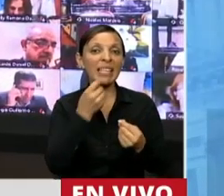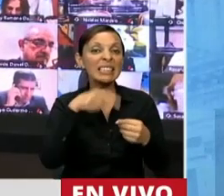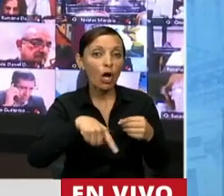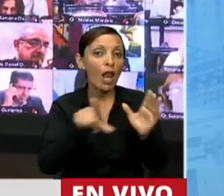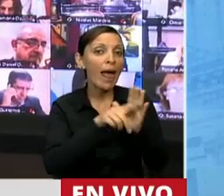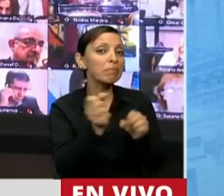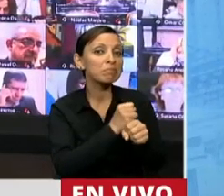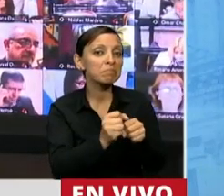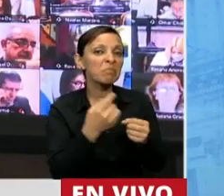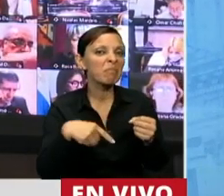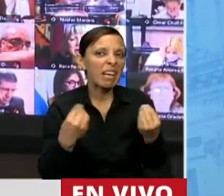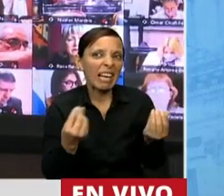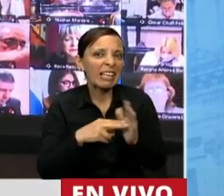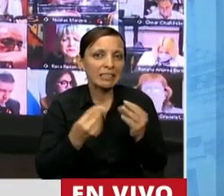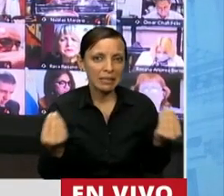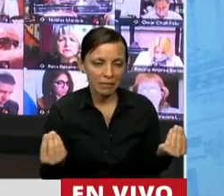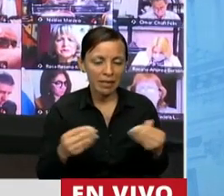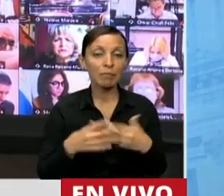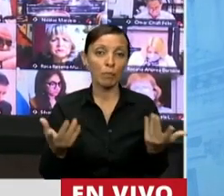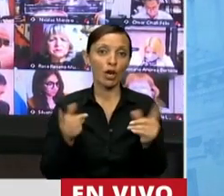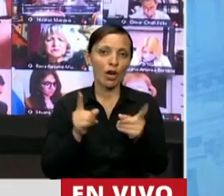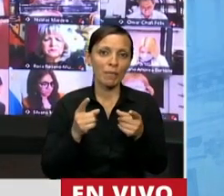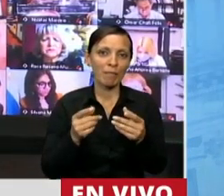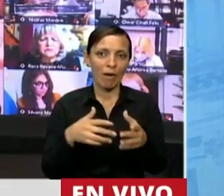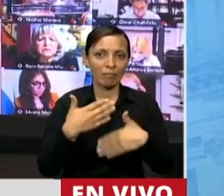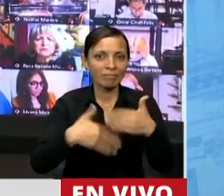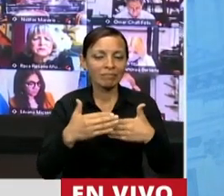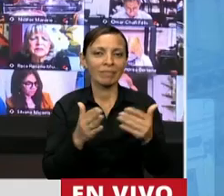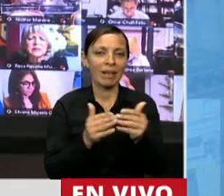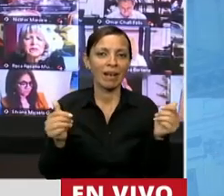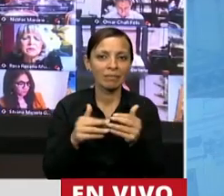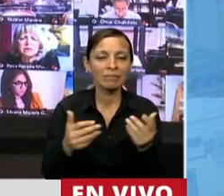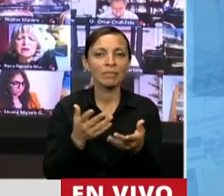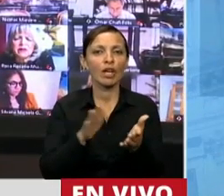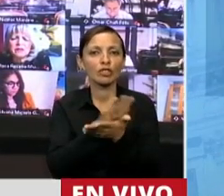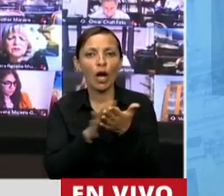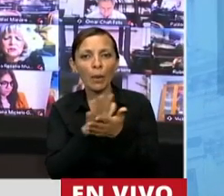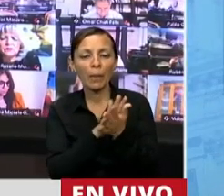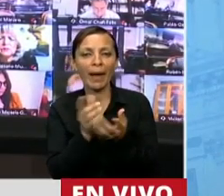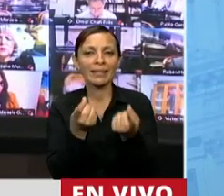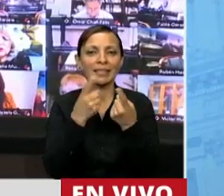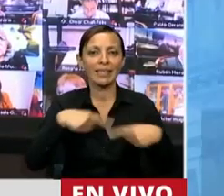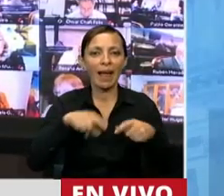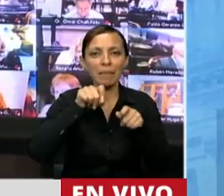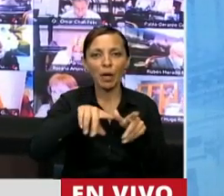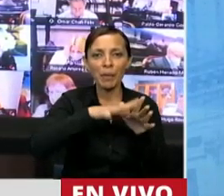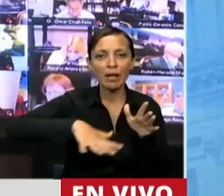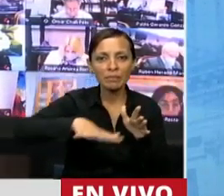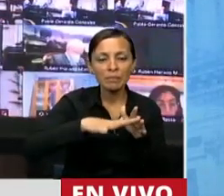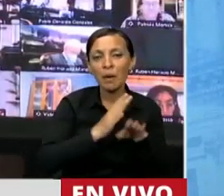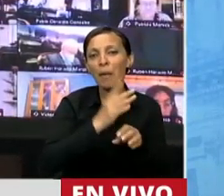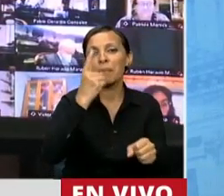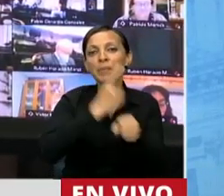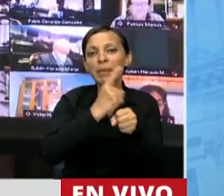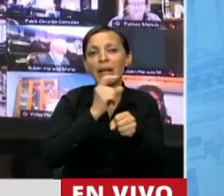implicancia tenía? Bueno, es precisamente esto, lograr la prontitud, la celeridad, la resolución de sus necesidades, poniendo en